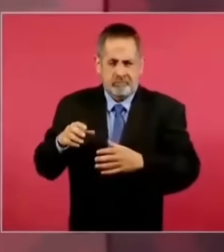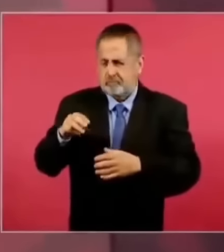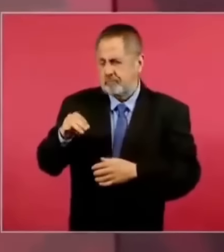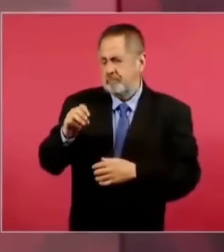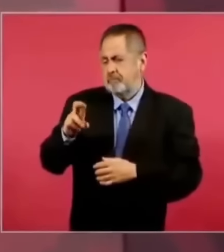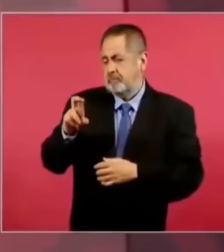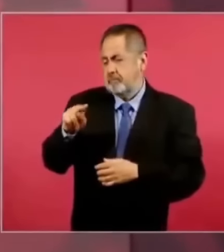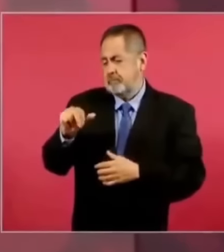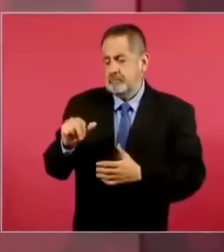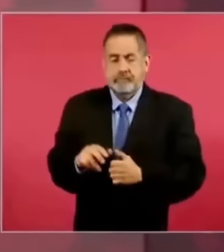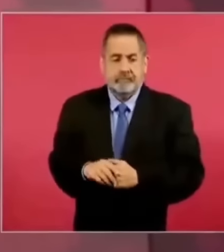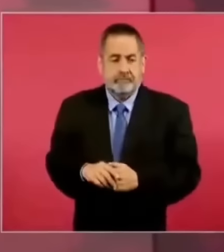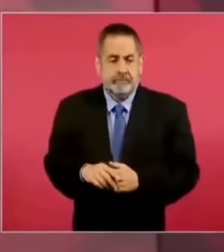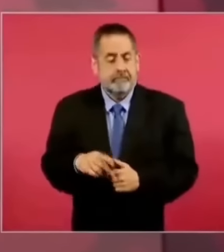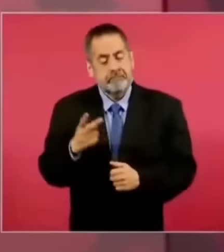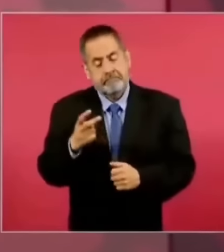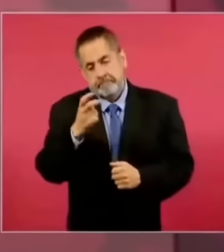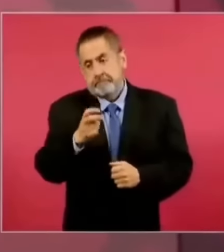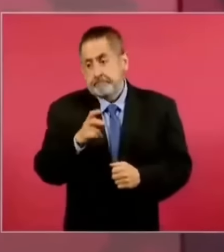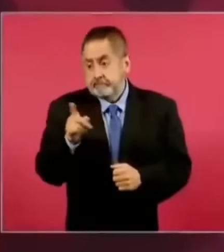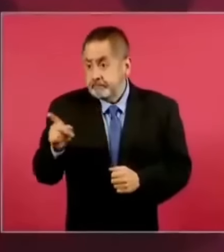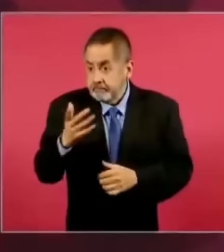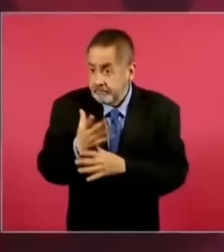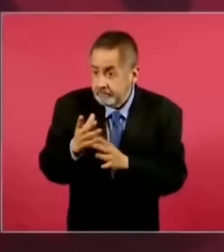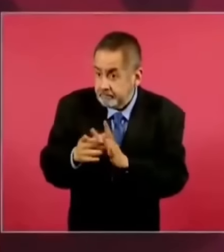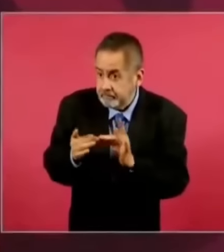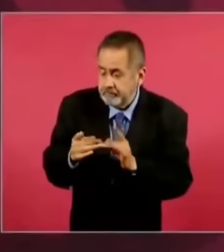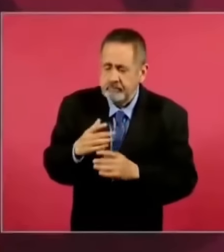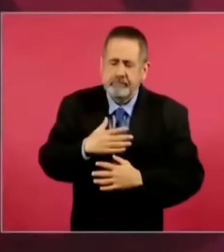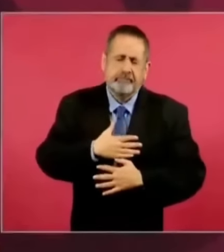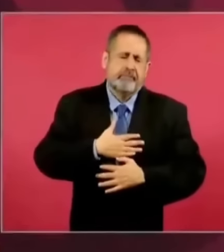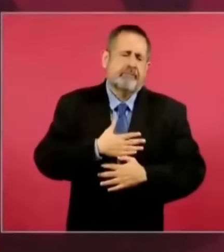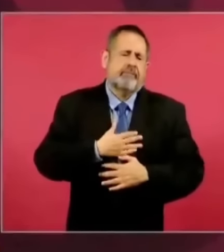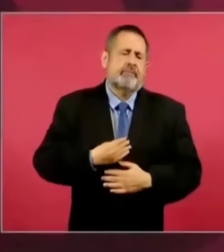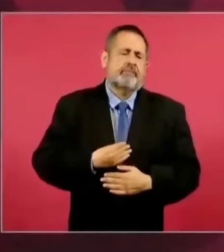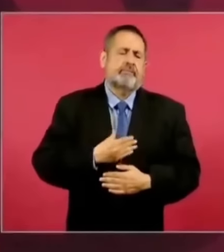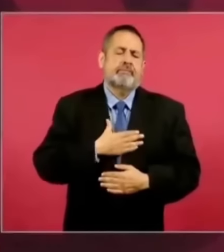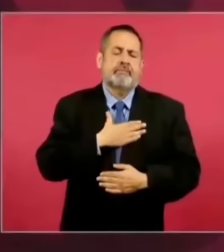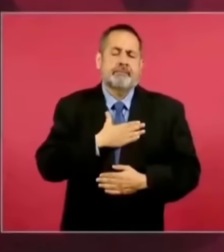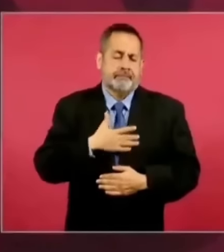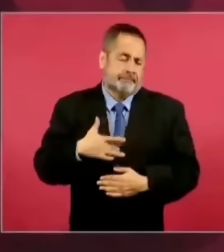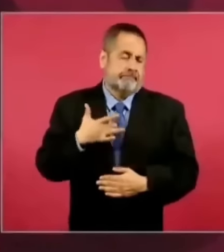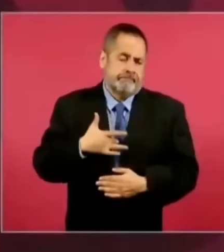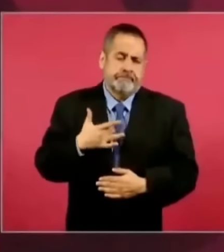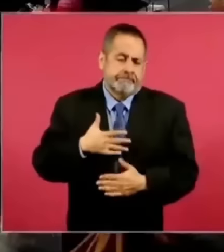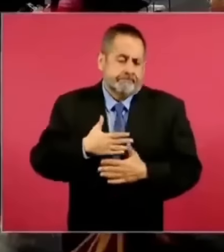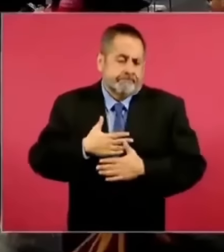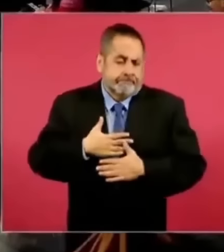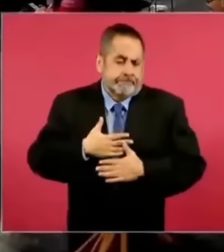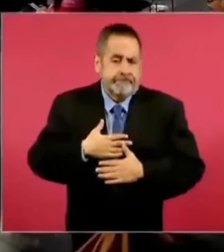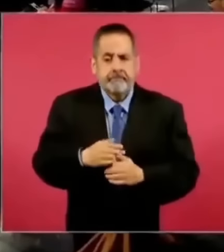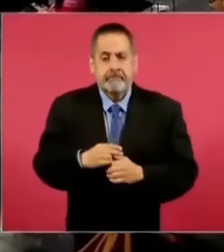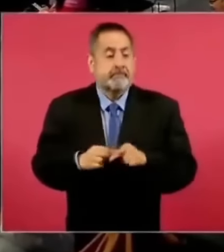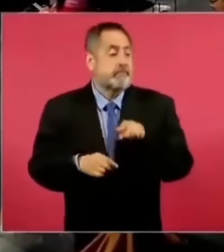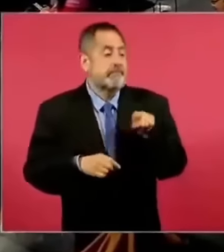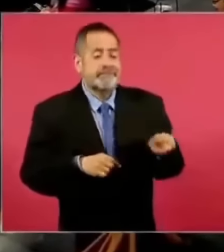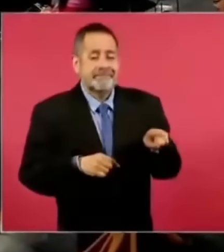Entonces, eso sí, me da mucho gusto. Lo otro de Zedillo,